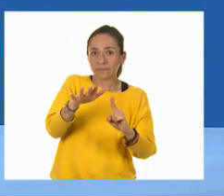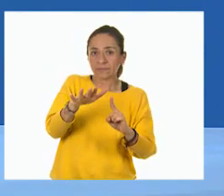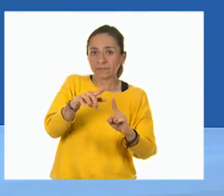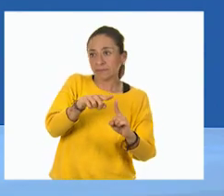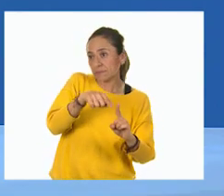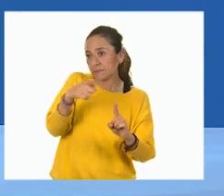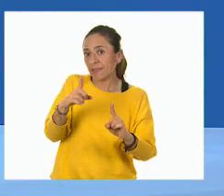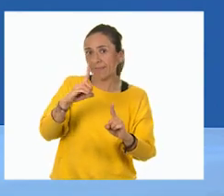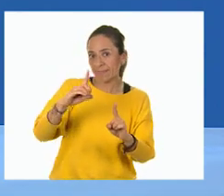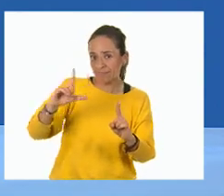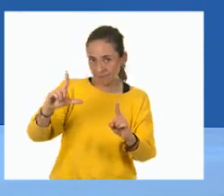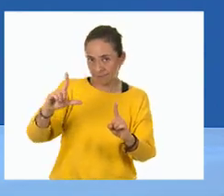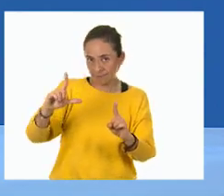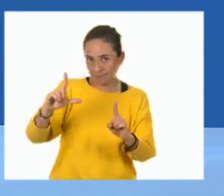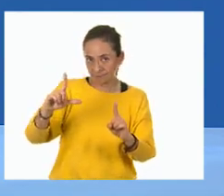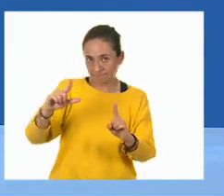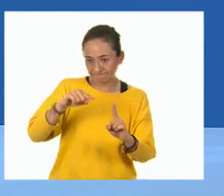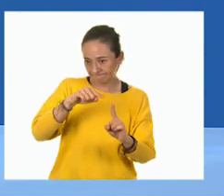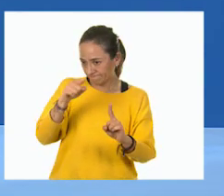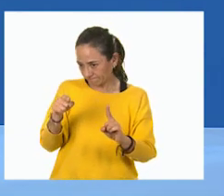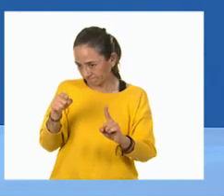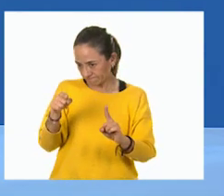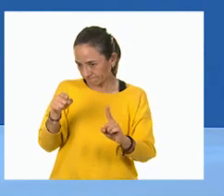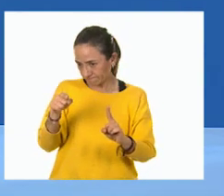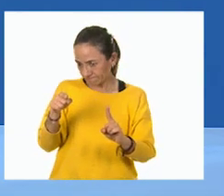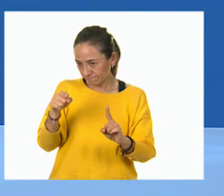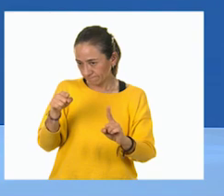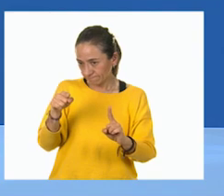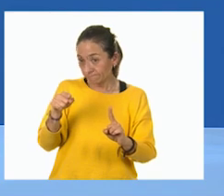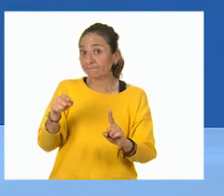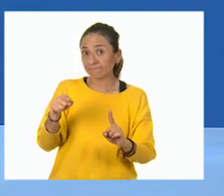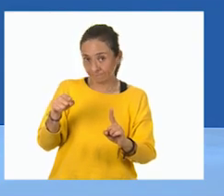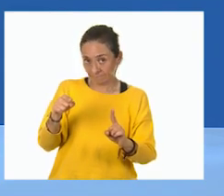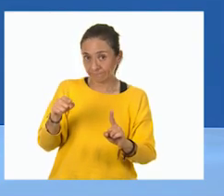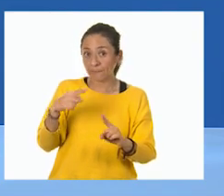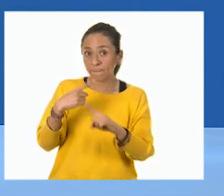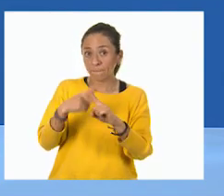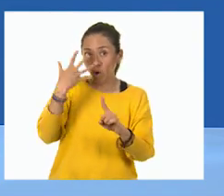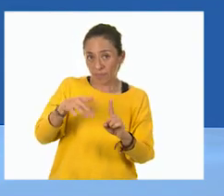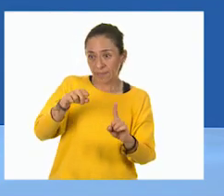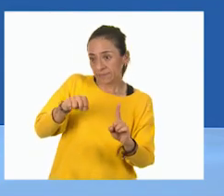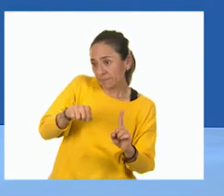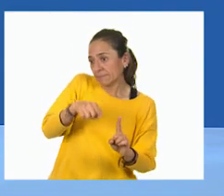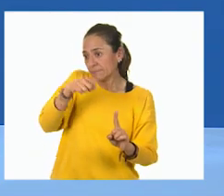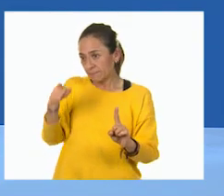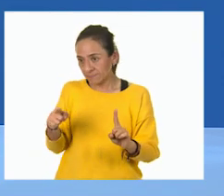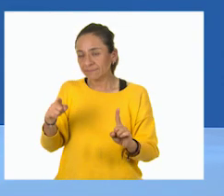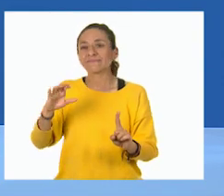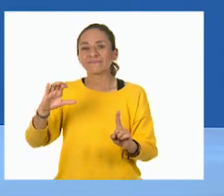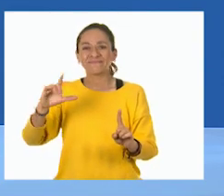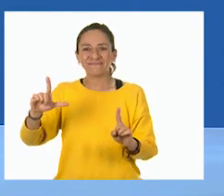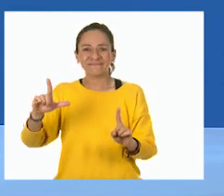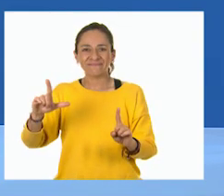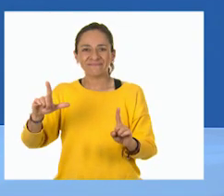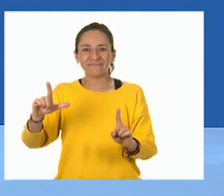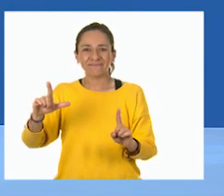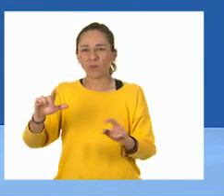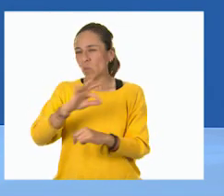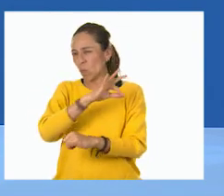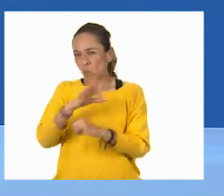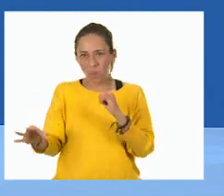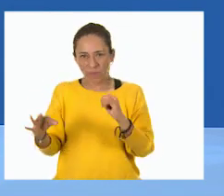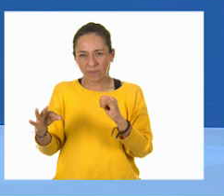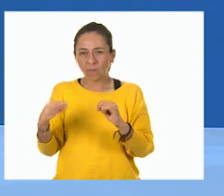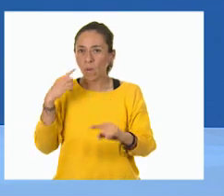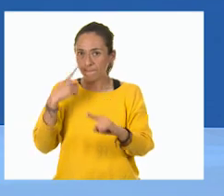al decilitro. Luego, multiplico por 10 y llego al centilitro. Y por último,